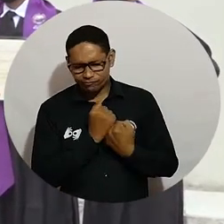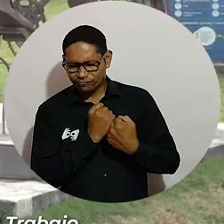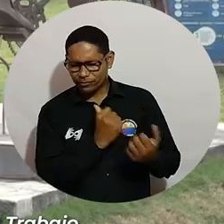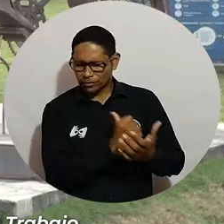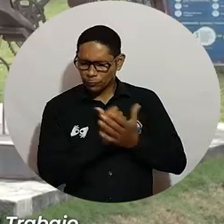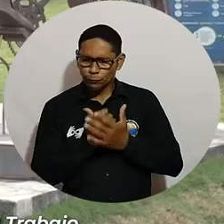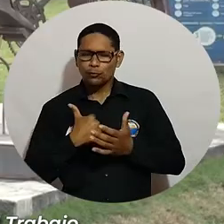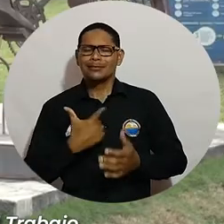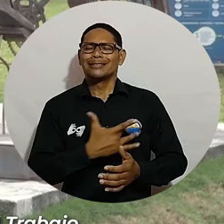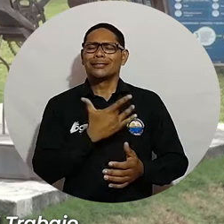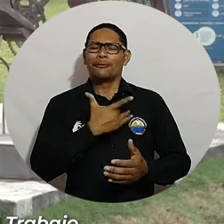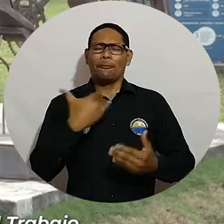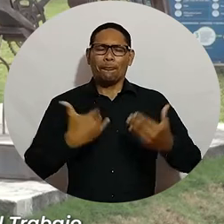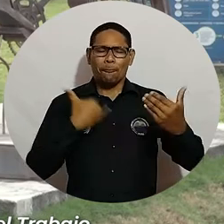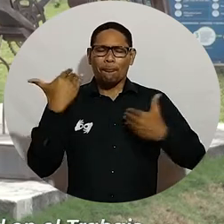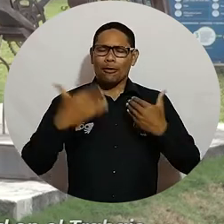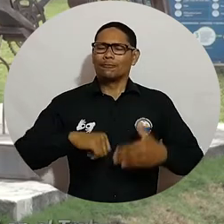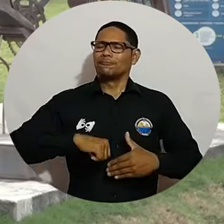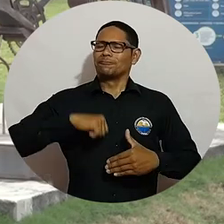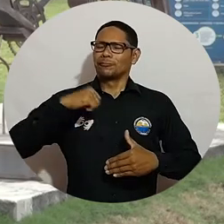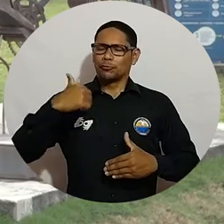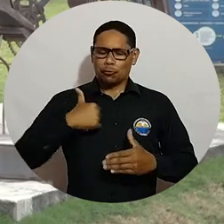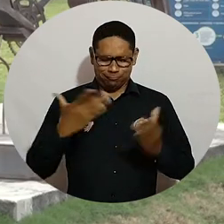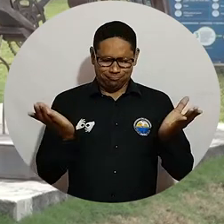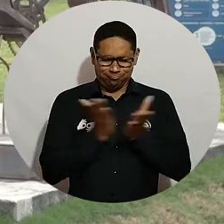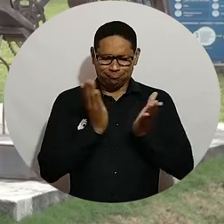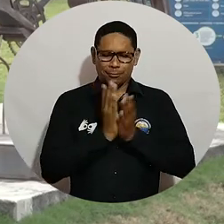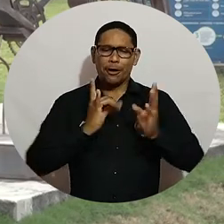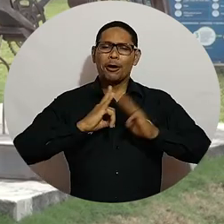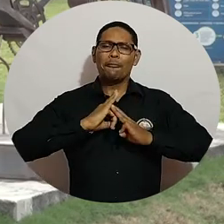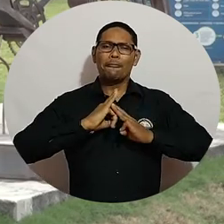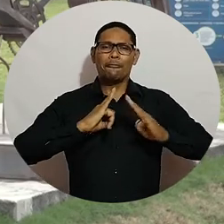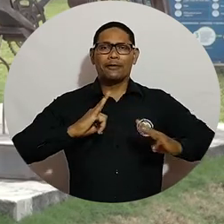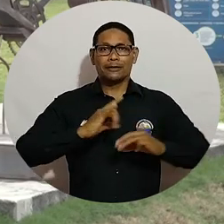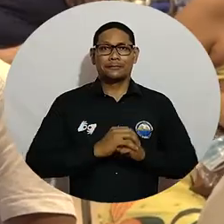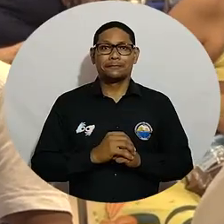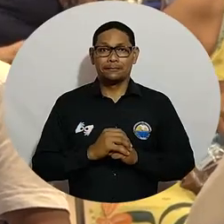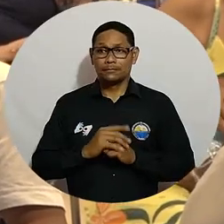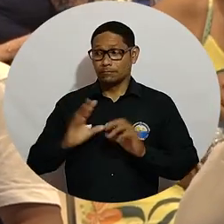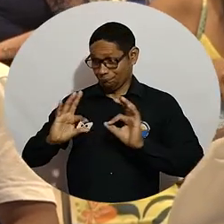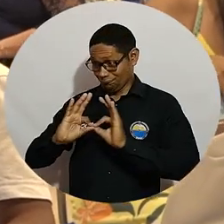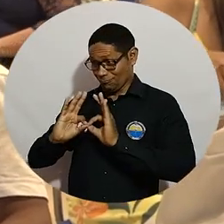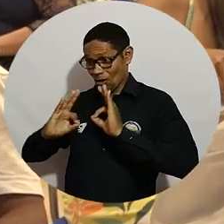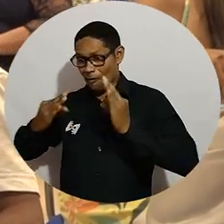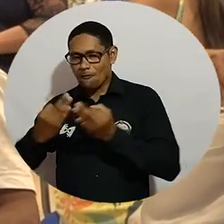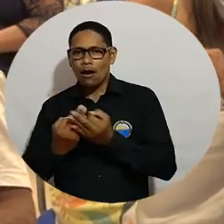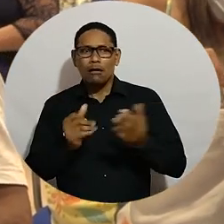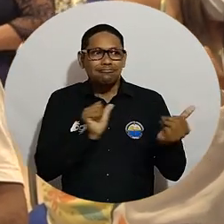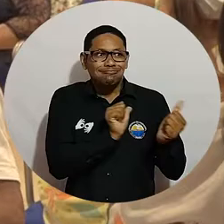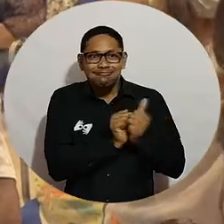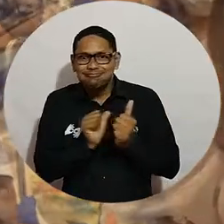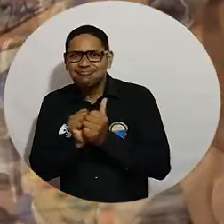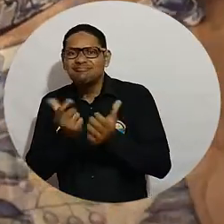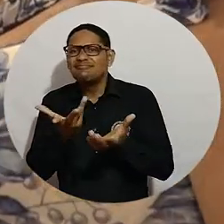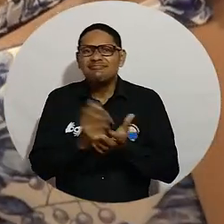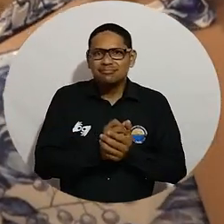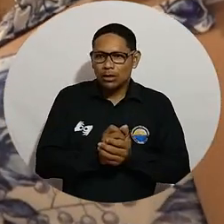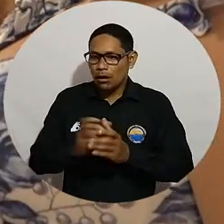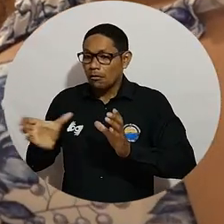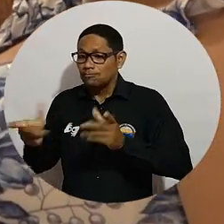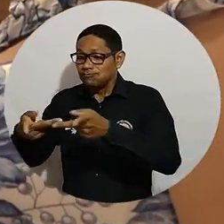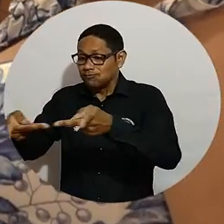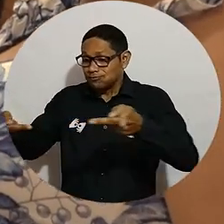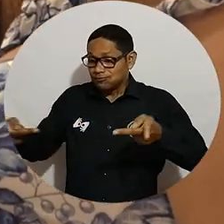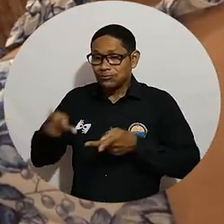apoyándolos. Y me siento muy contenta y orgullosa de haber estudiado acá en la Universidad del Magdalena. Los familiares acompañaron a los graduandos desde los